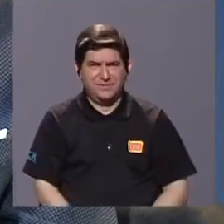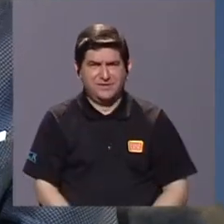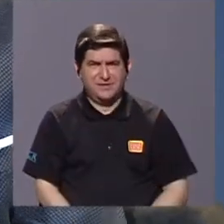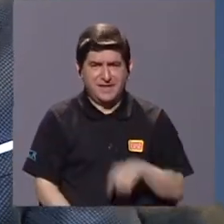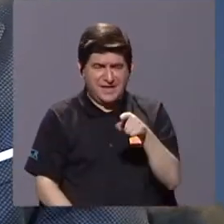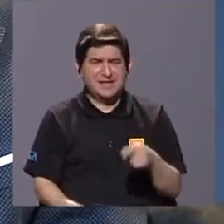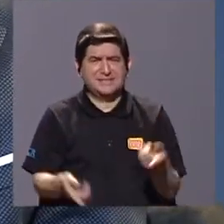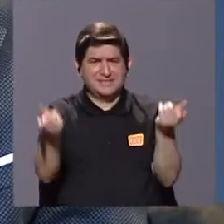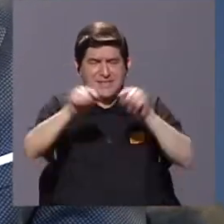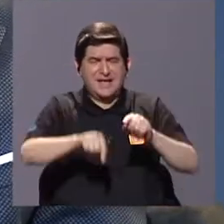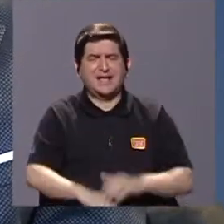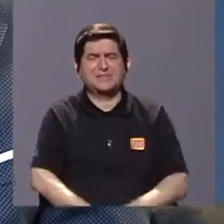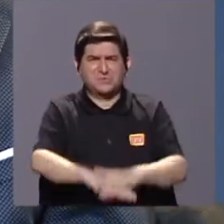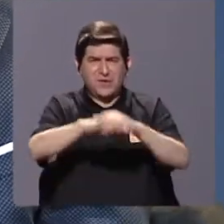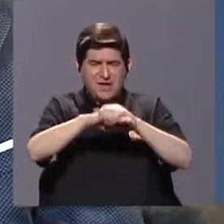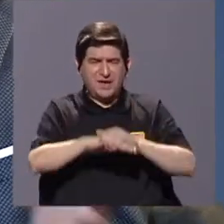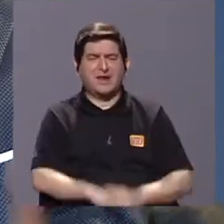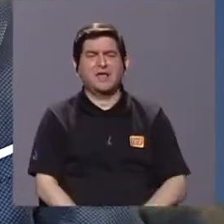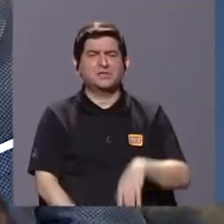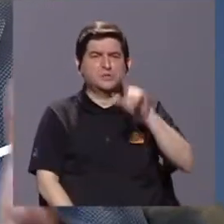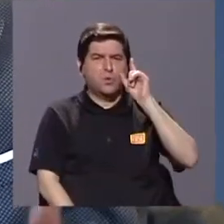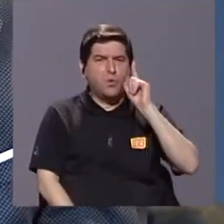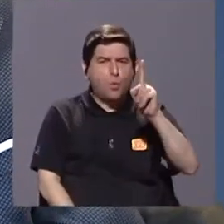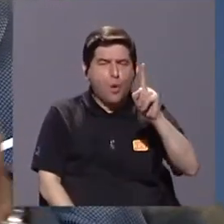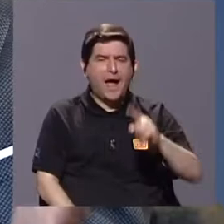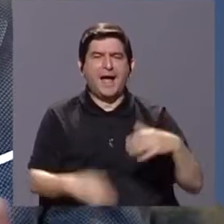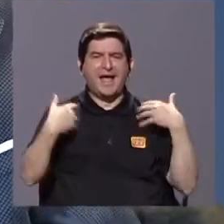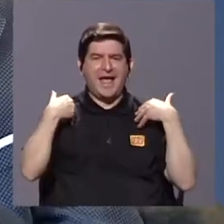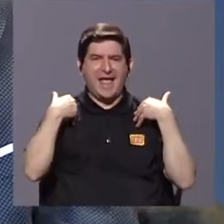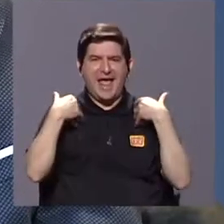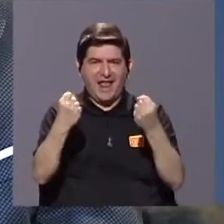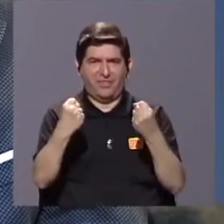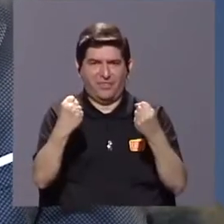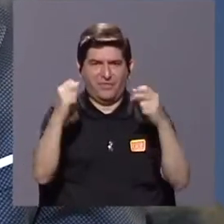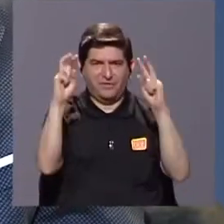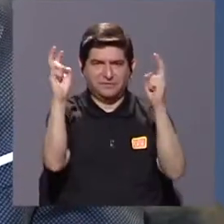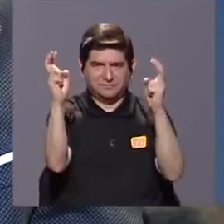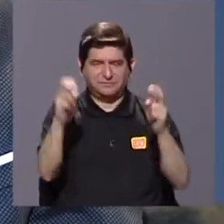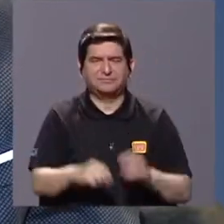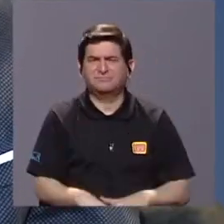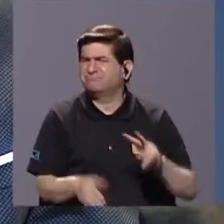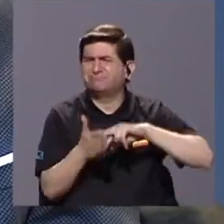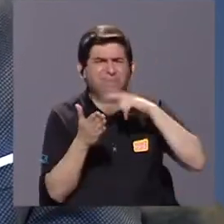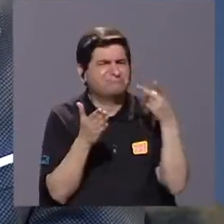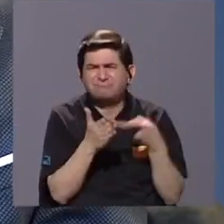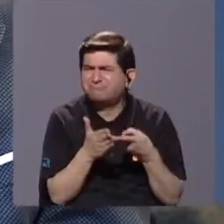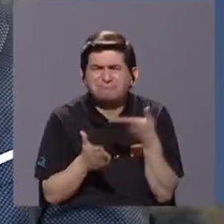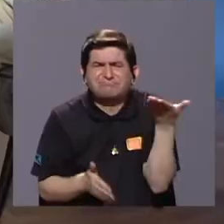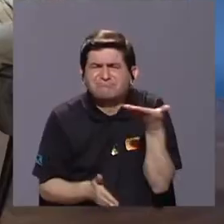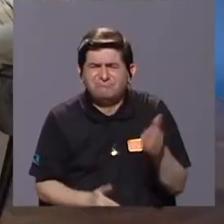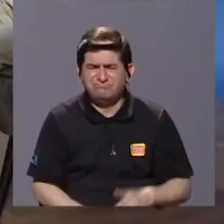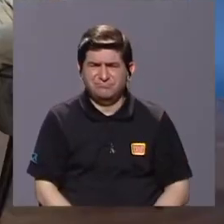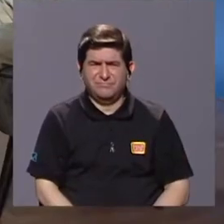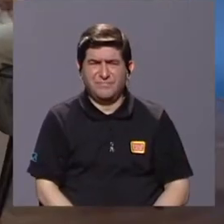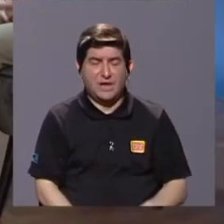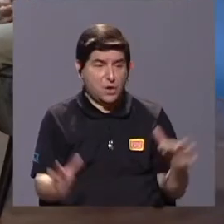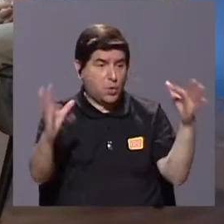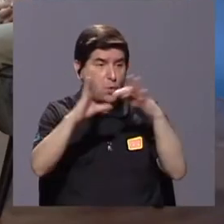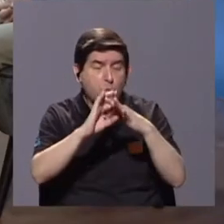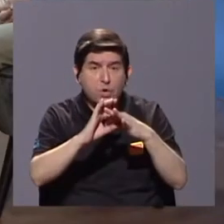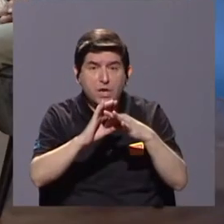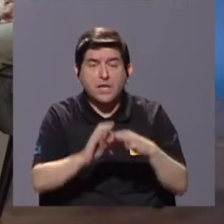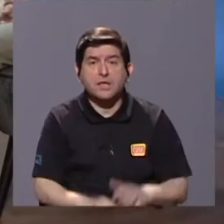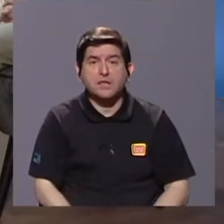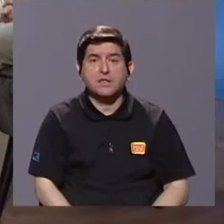el término en inglés que cada vez lo vemos más y más. ¿A qué se refiere entonces esto uniéndolo a